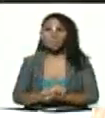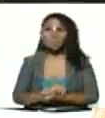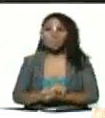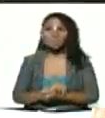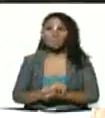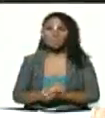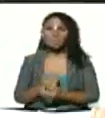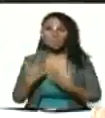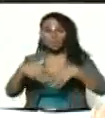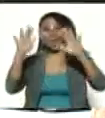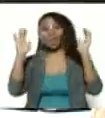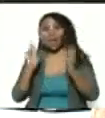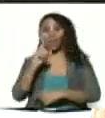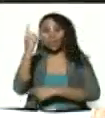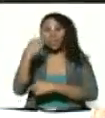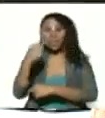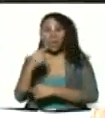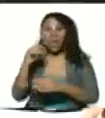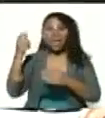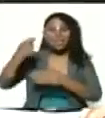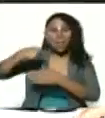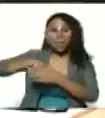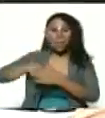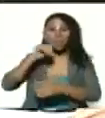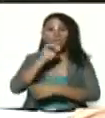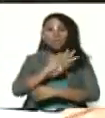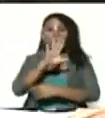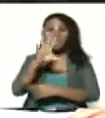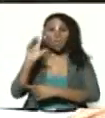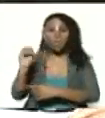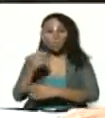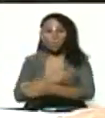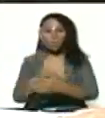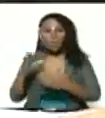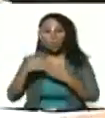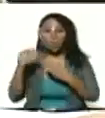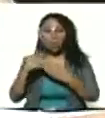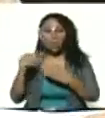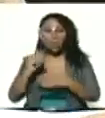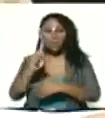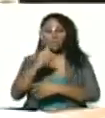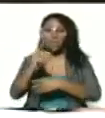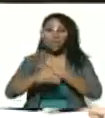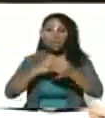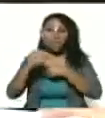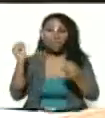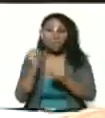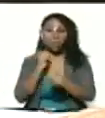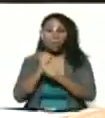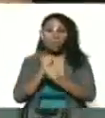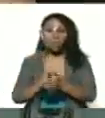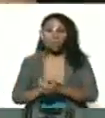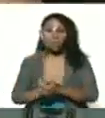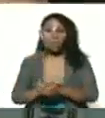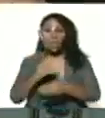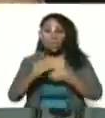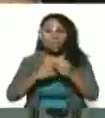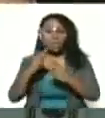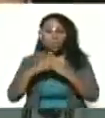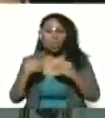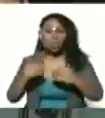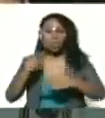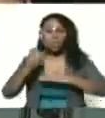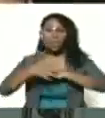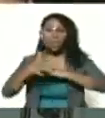no solo que se ahorraron 450 millones de dólares sino que hicieron el trabajo hicimos el trabajo y todo con